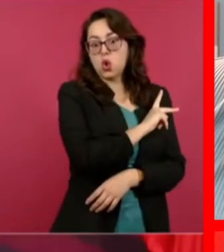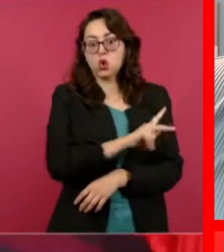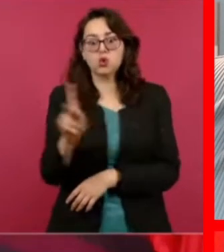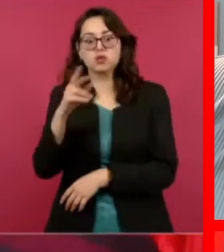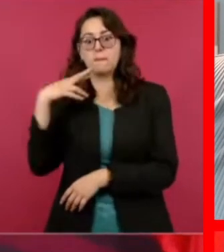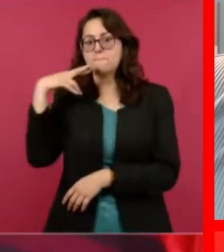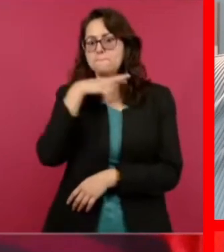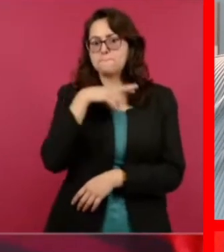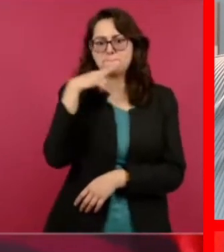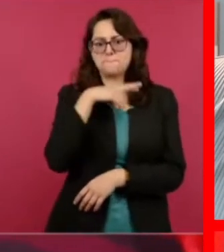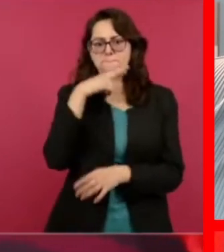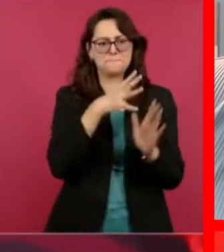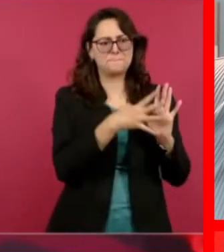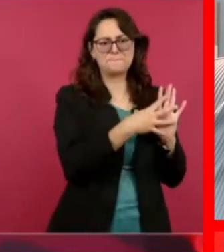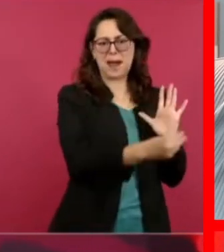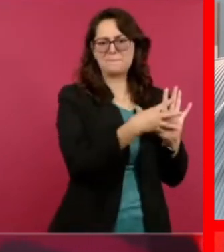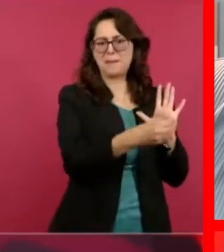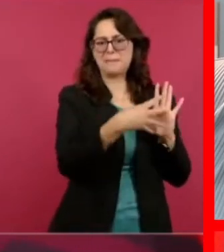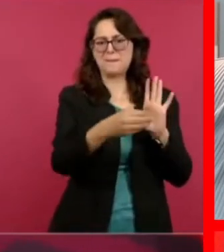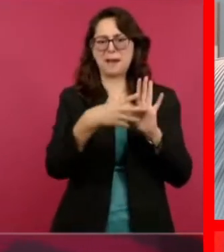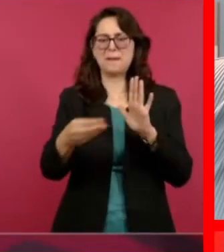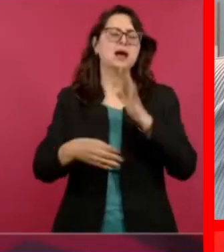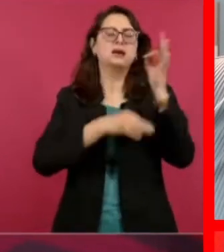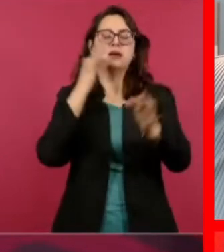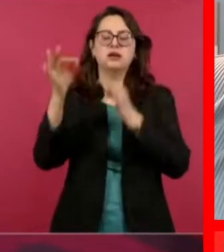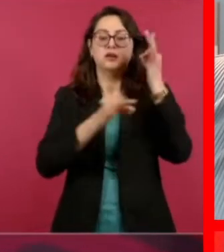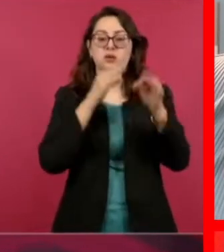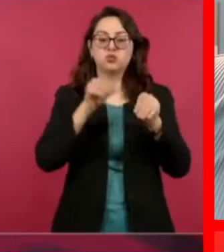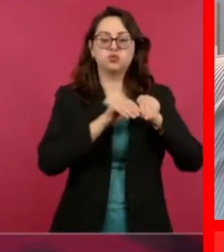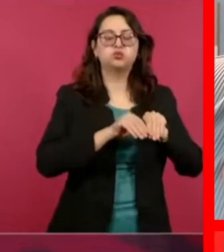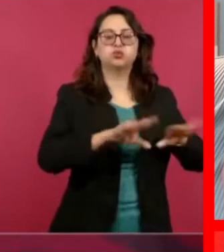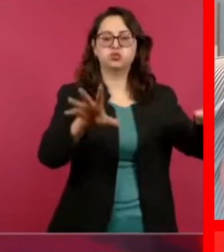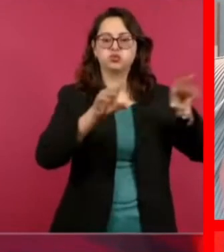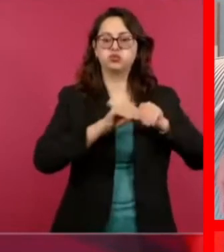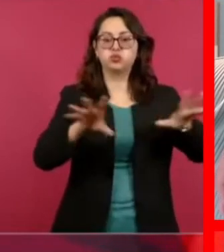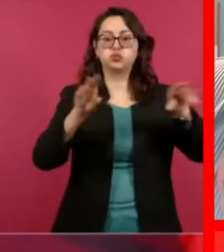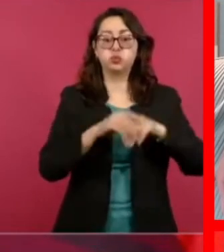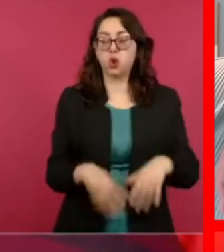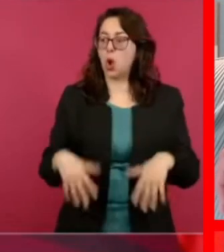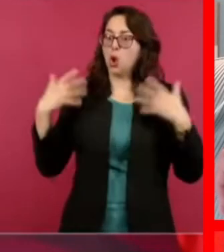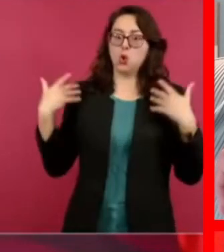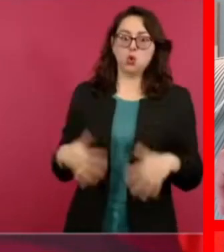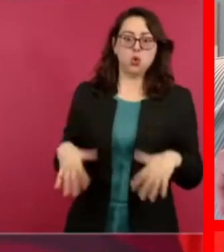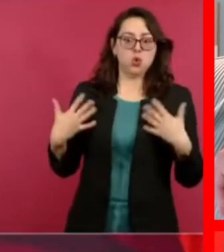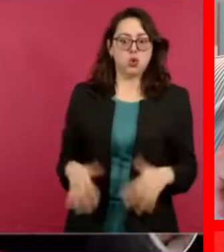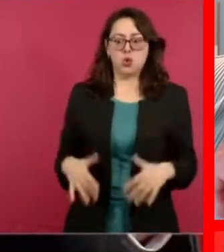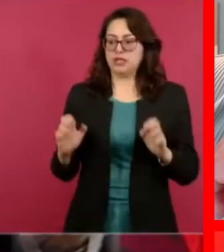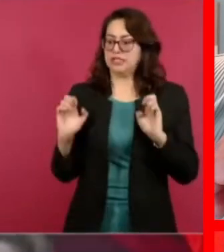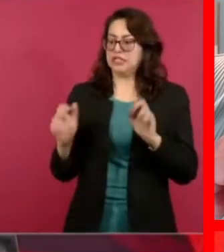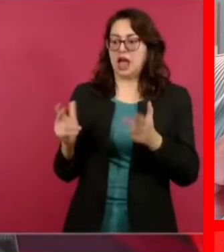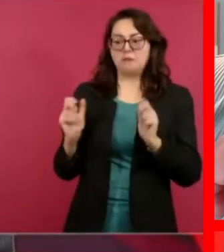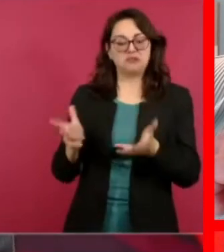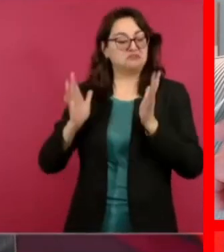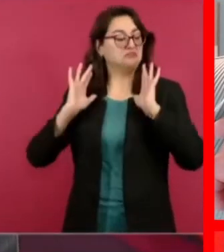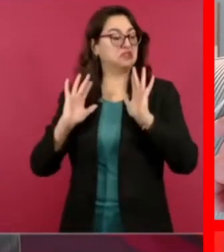como si dominara el narco en todo Chiapas